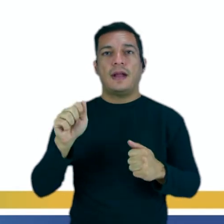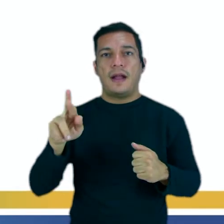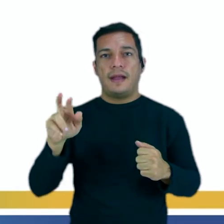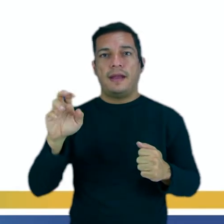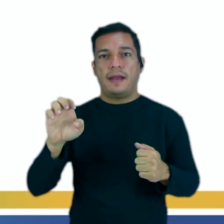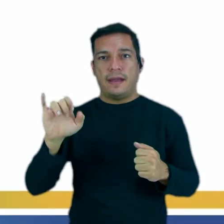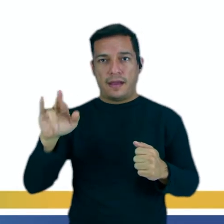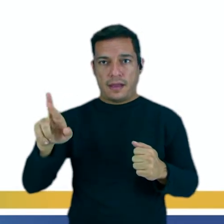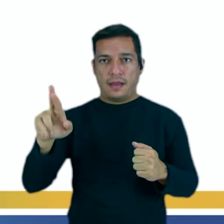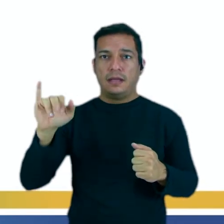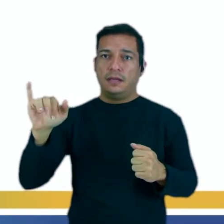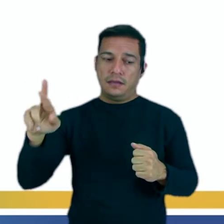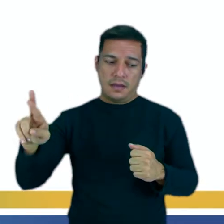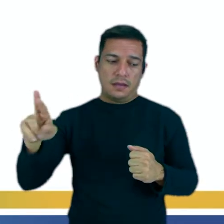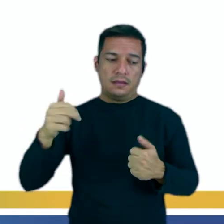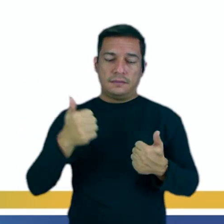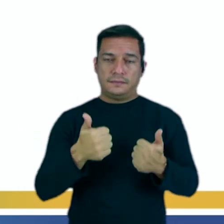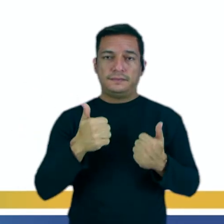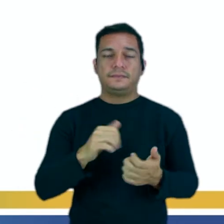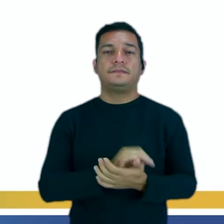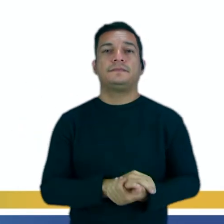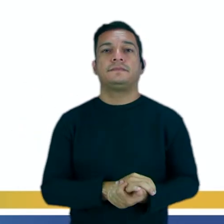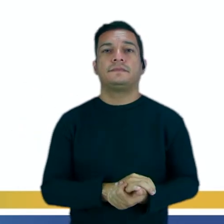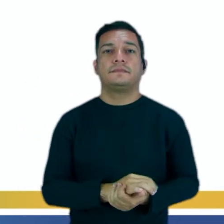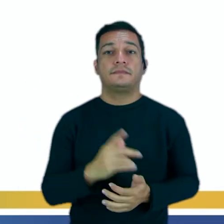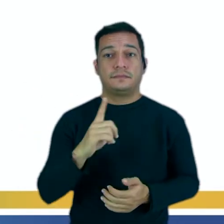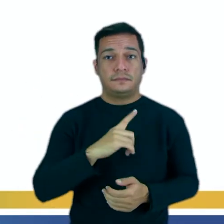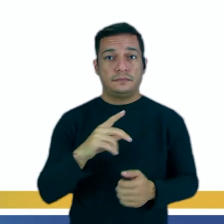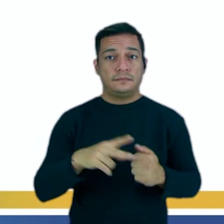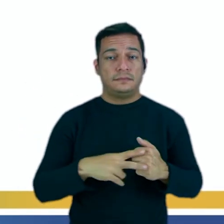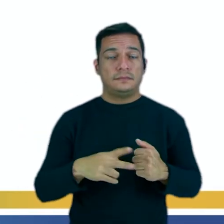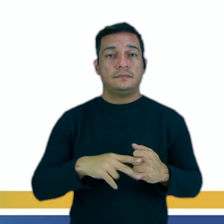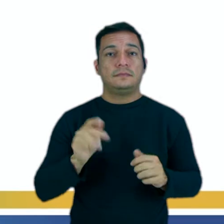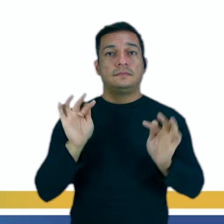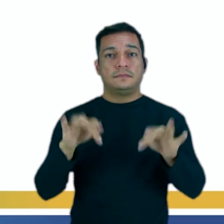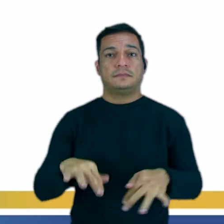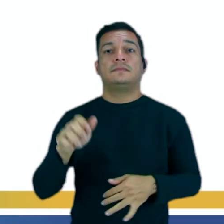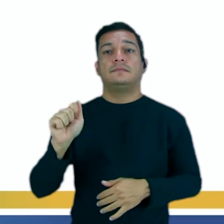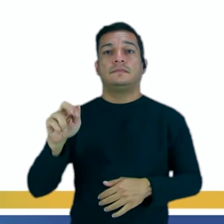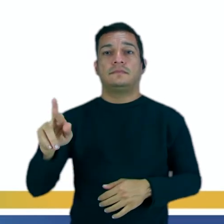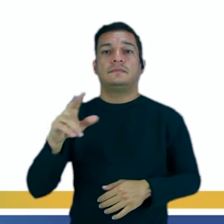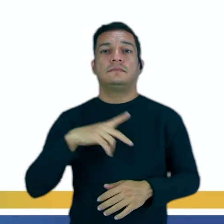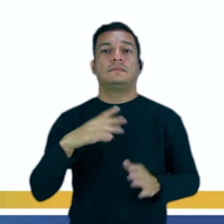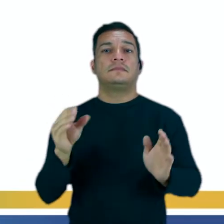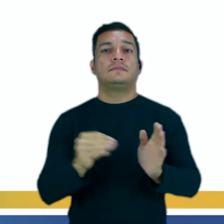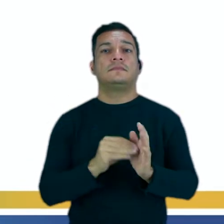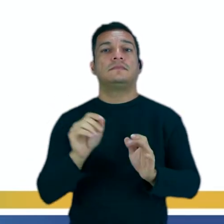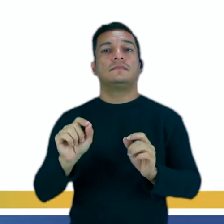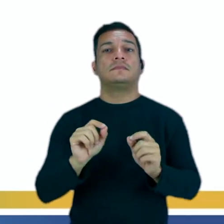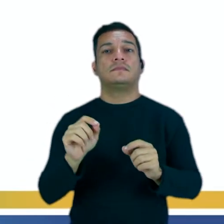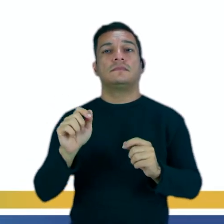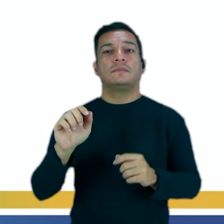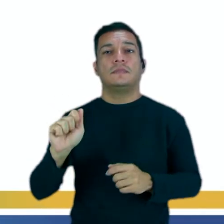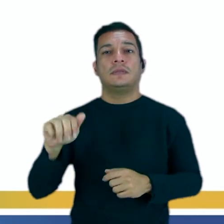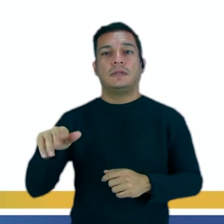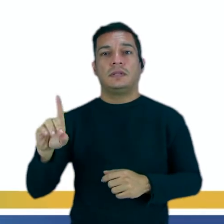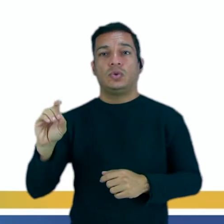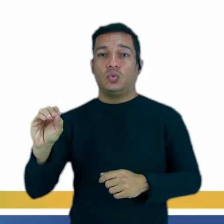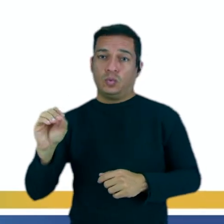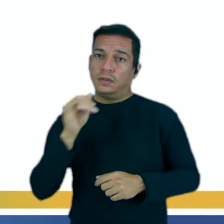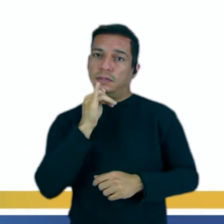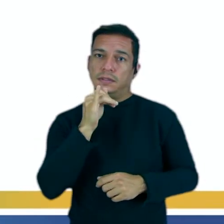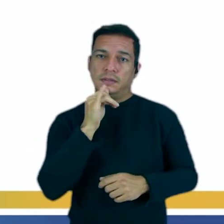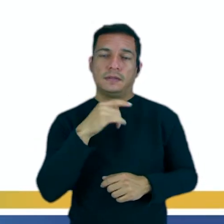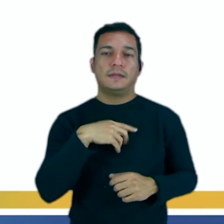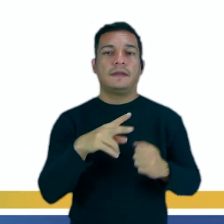ERI y IR, ¿sí? Cuando los verbos terminan en AR, yo pongo la terminación ANDO, ¿sí? Por